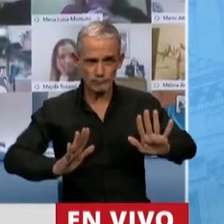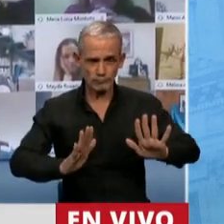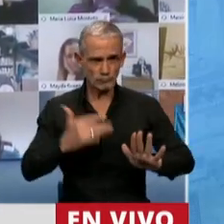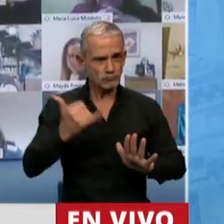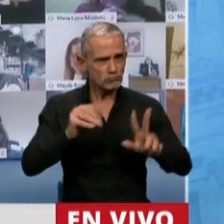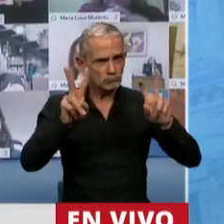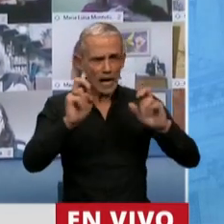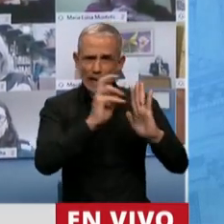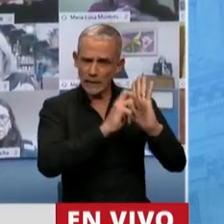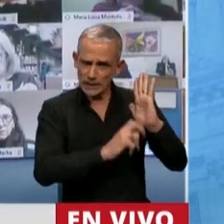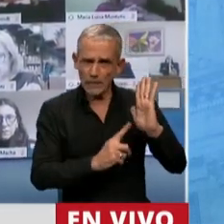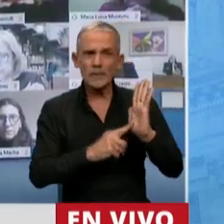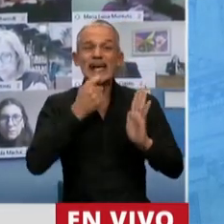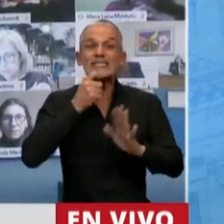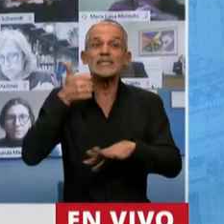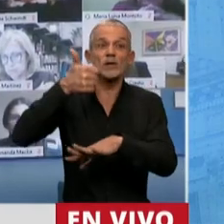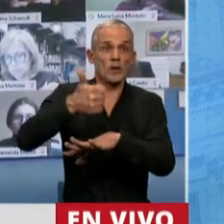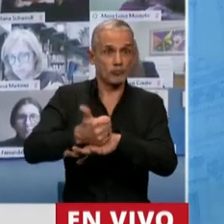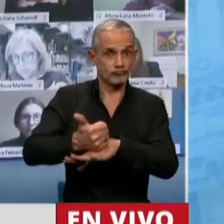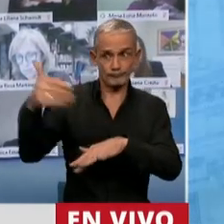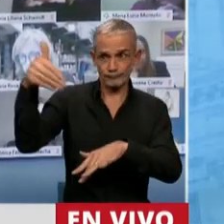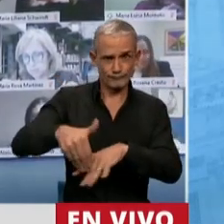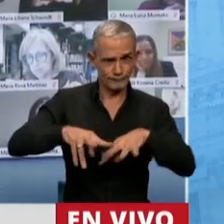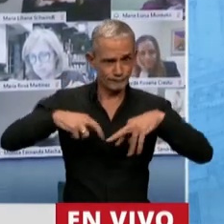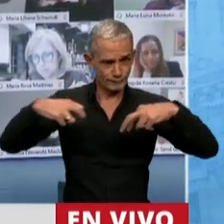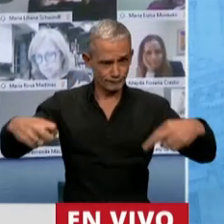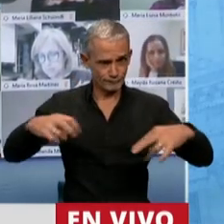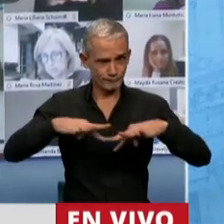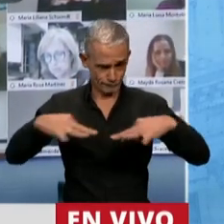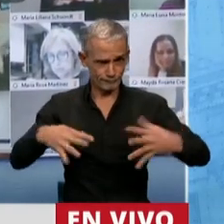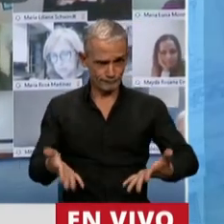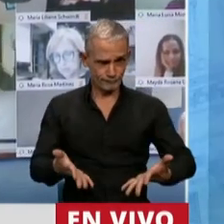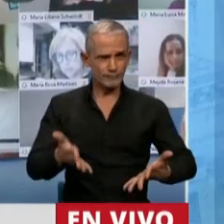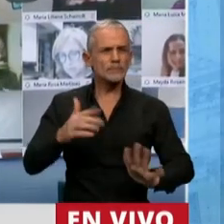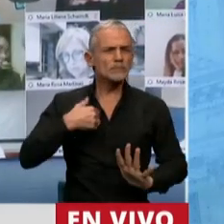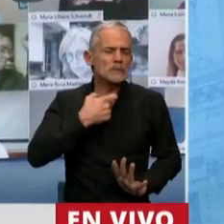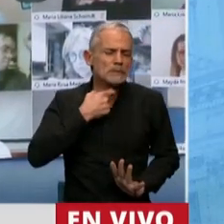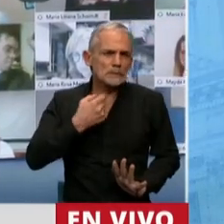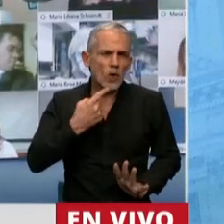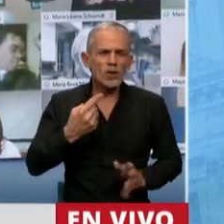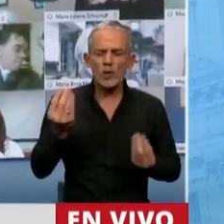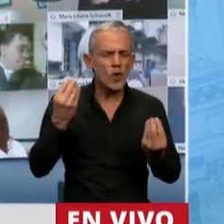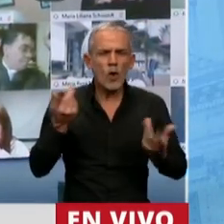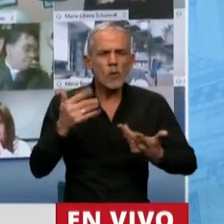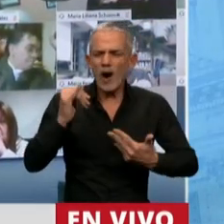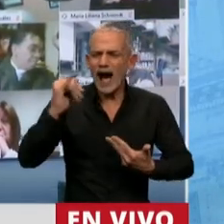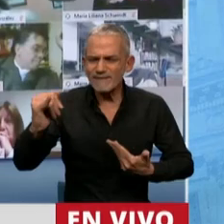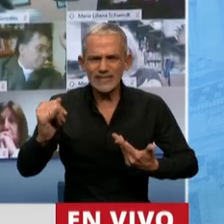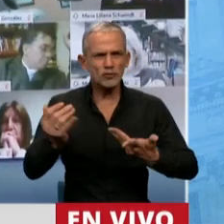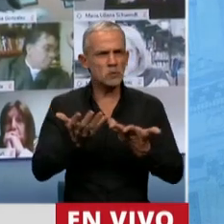si eso fuera de manera presencial. Yo quiero decirles, porque no sé cómo les han transmitido